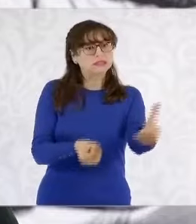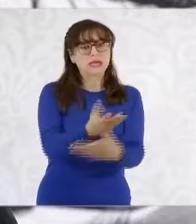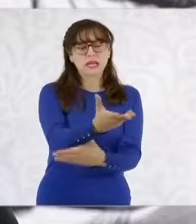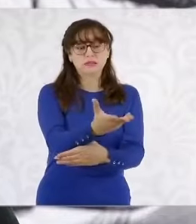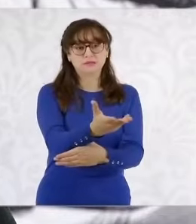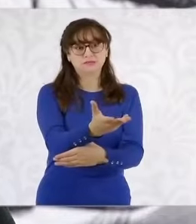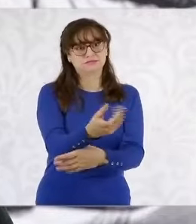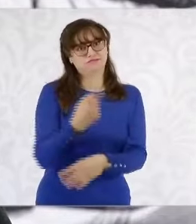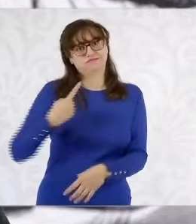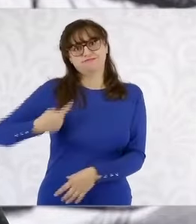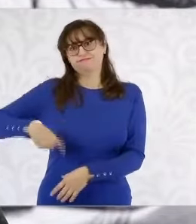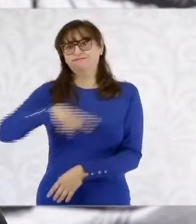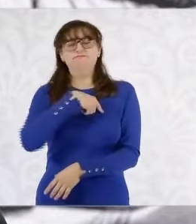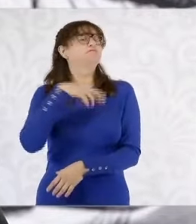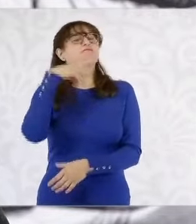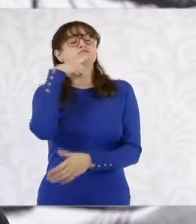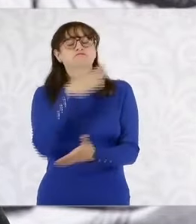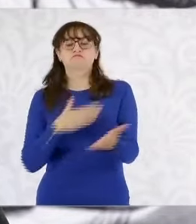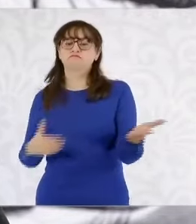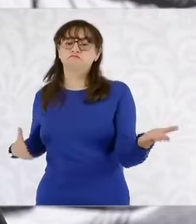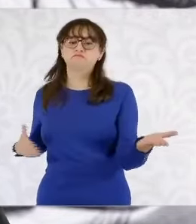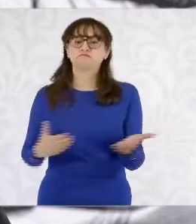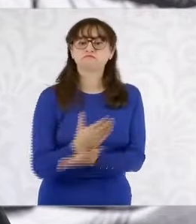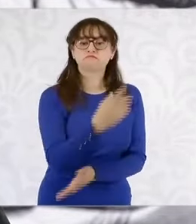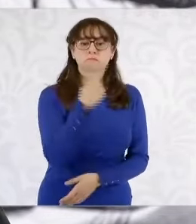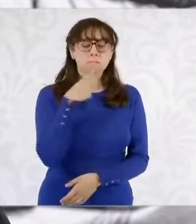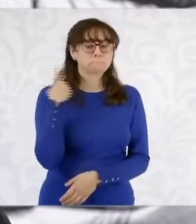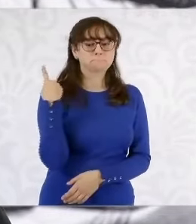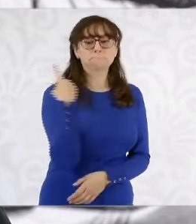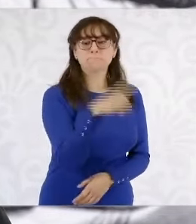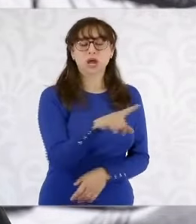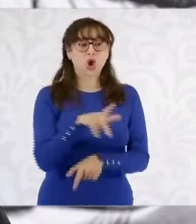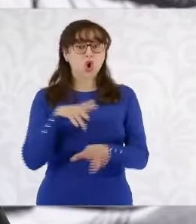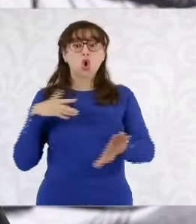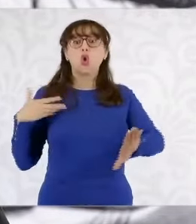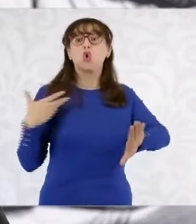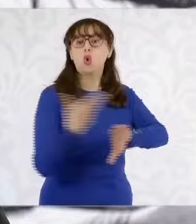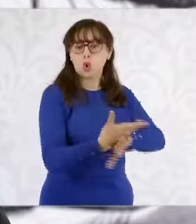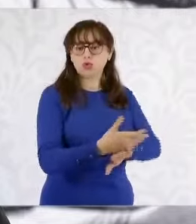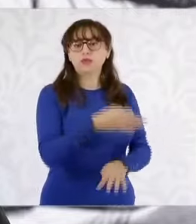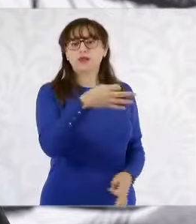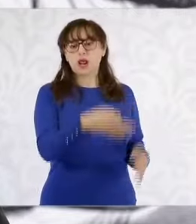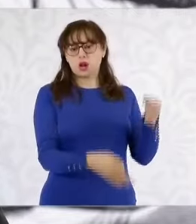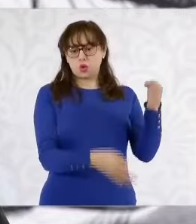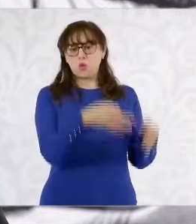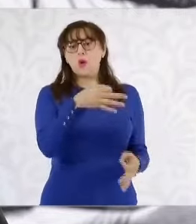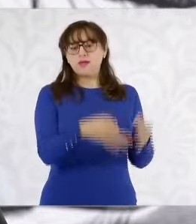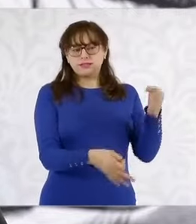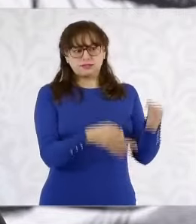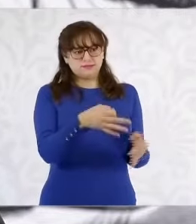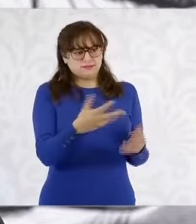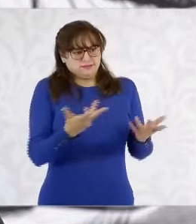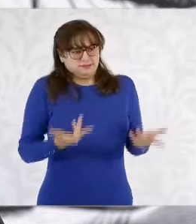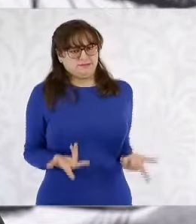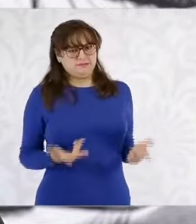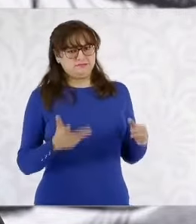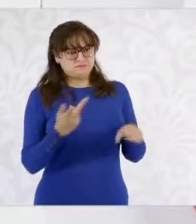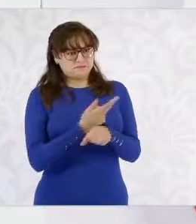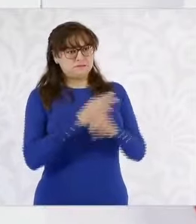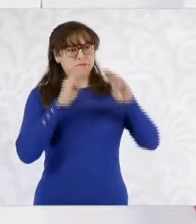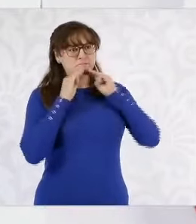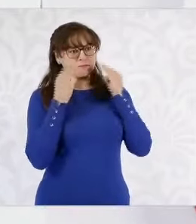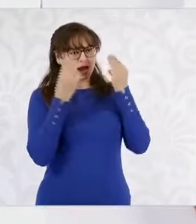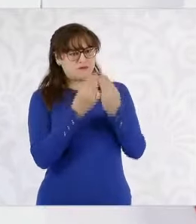solamente se la impugnamos en queja, sino ya se abrió una carpeta en contra de él por delitos en contra de la